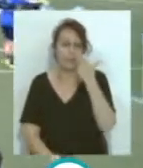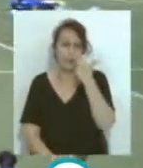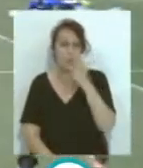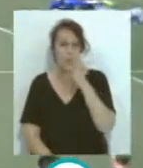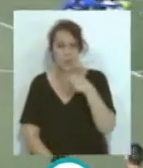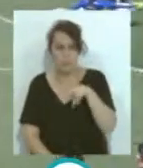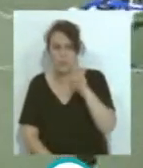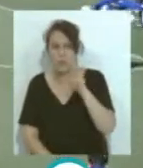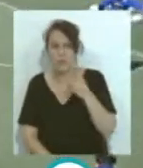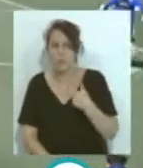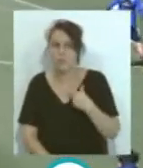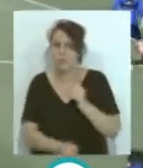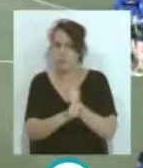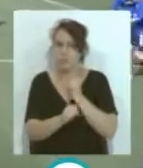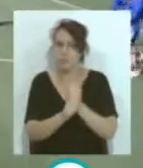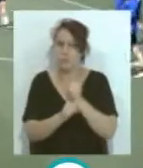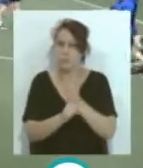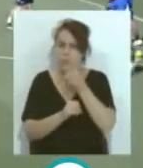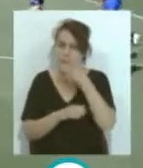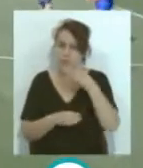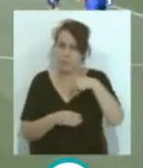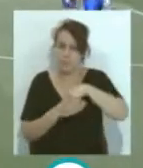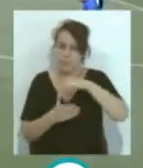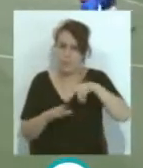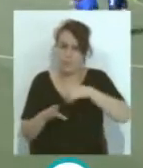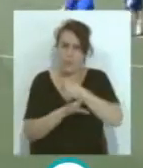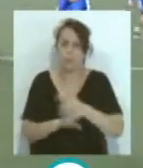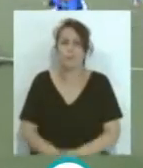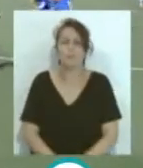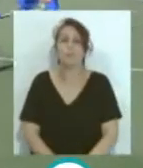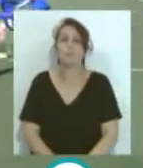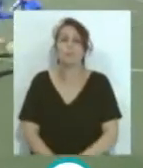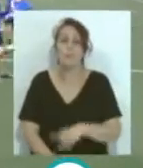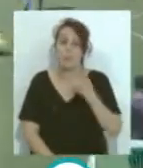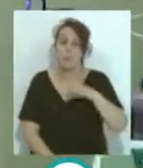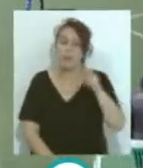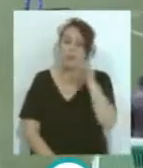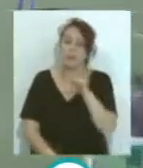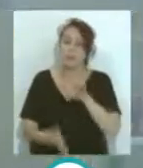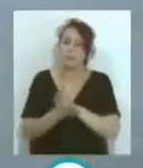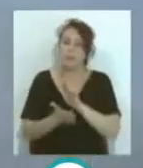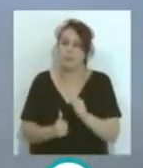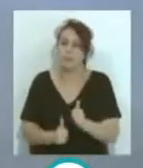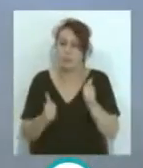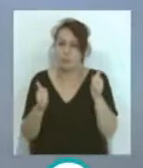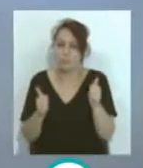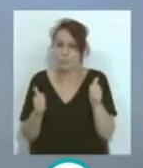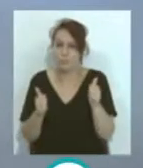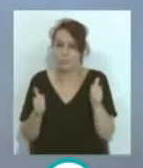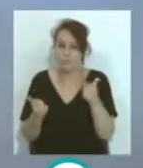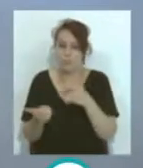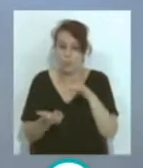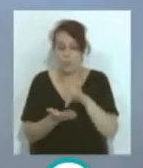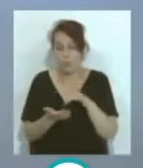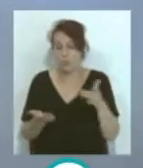que también pueden ofrecer... ...un gran rendimiento en la máxima categoría. Así es, y también hemos tenido una semana más tranquila... ...en el momento en